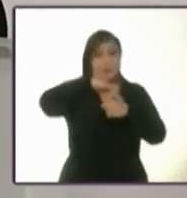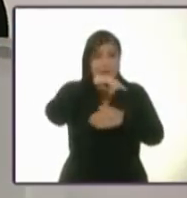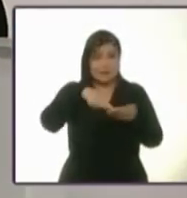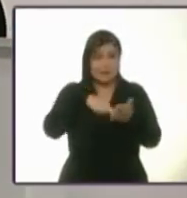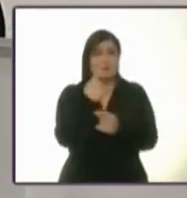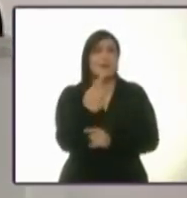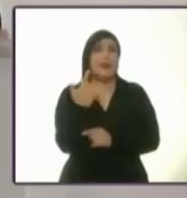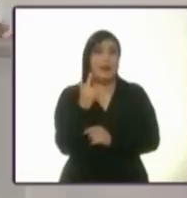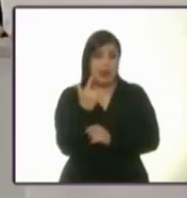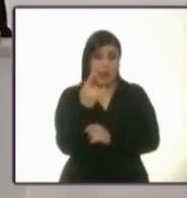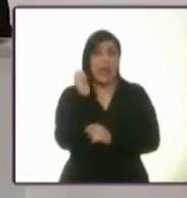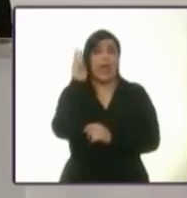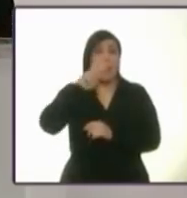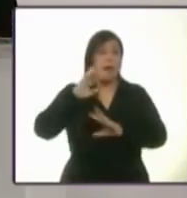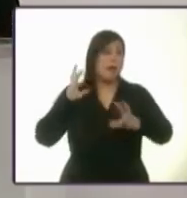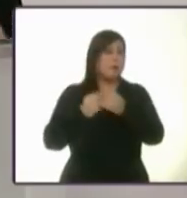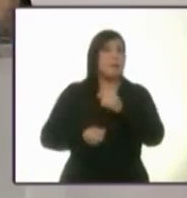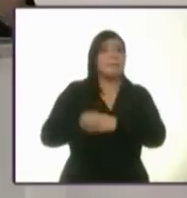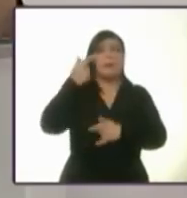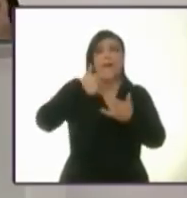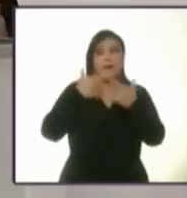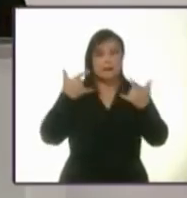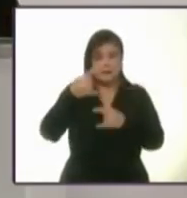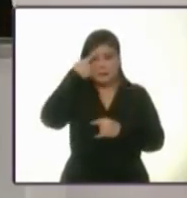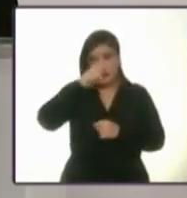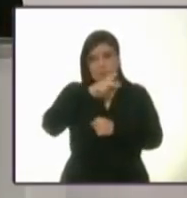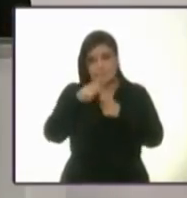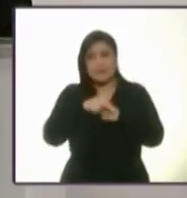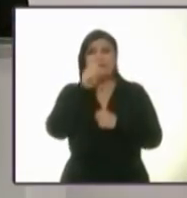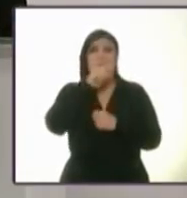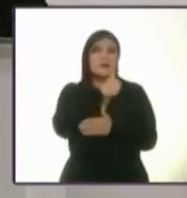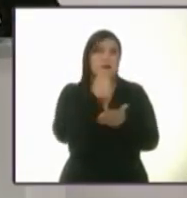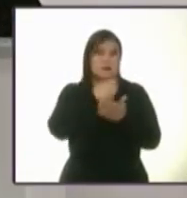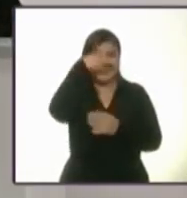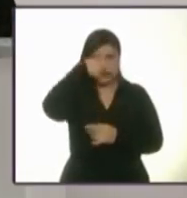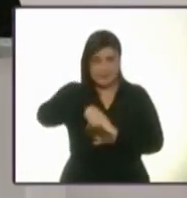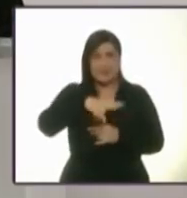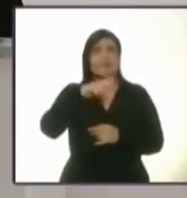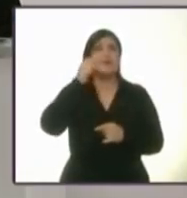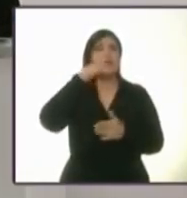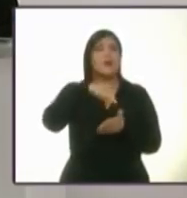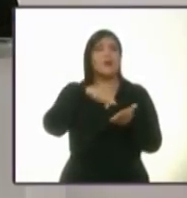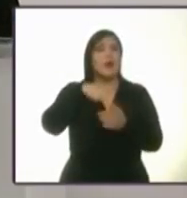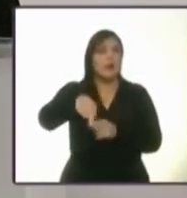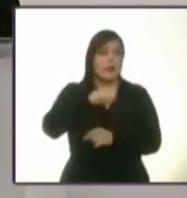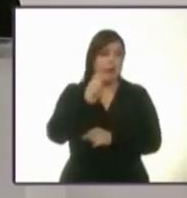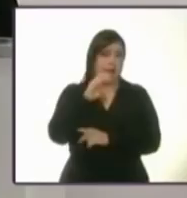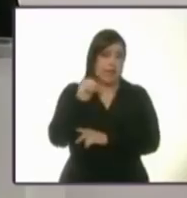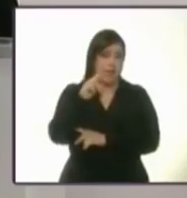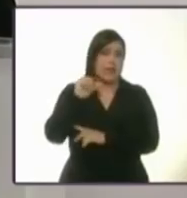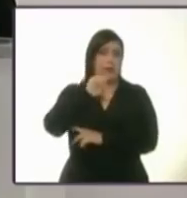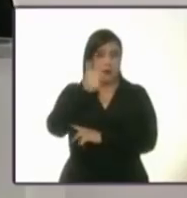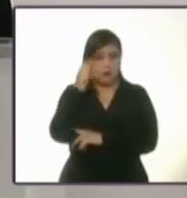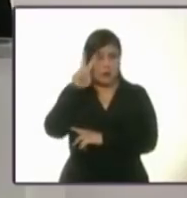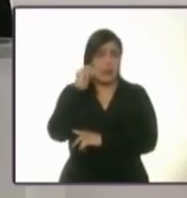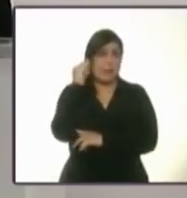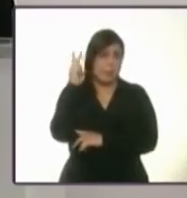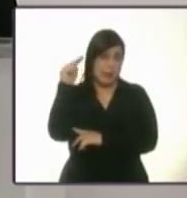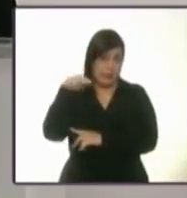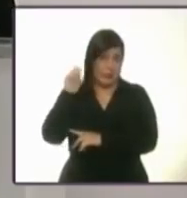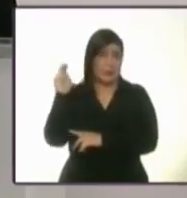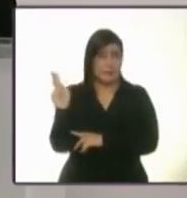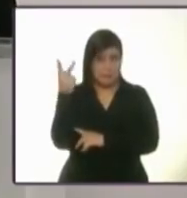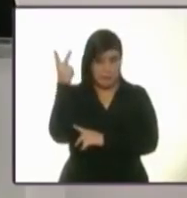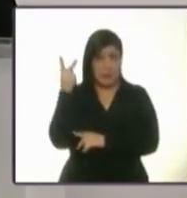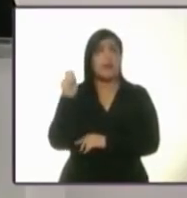julio, una fecha histórica para el país y para la Ciudad de México. Desde las instalaciones de Canal once del Instituto Politécnico Nacional